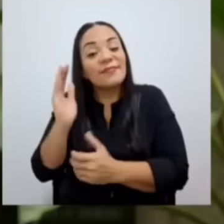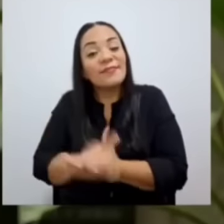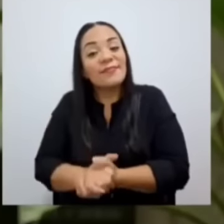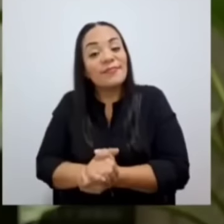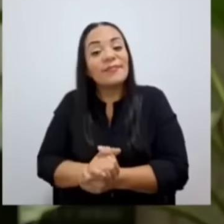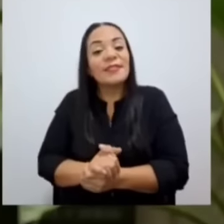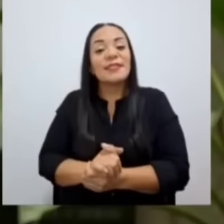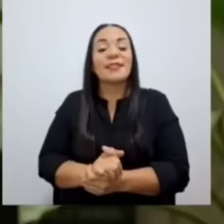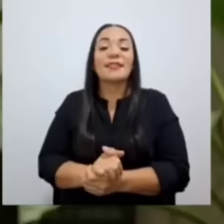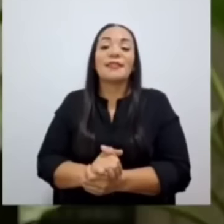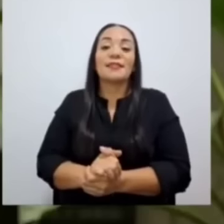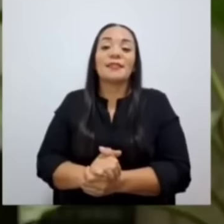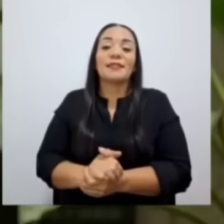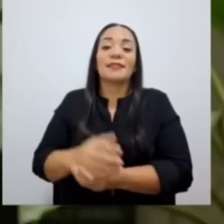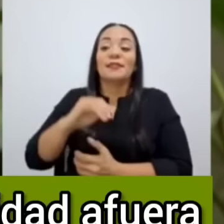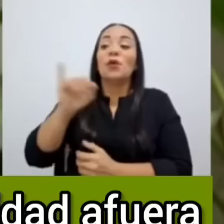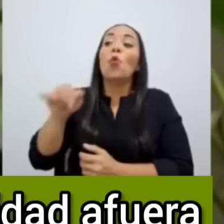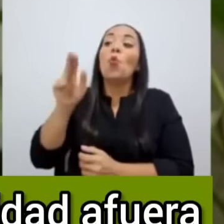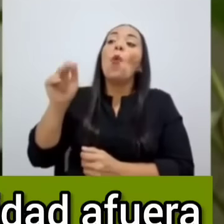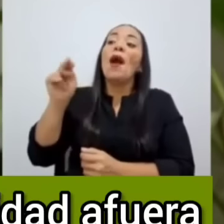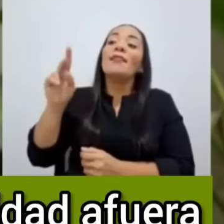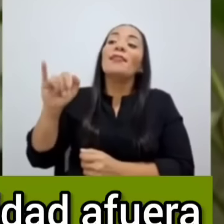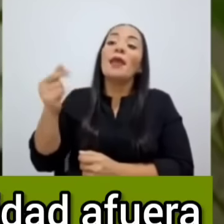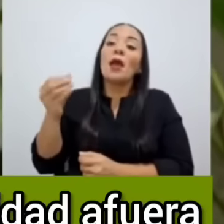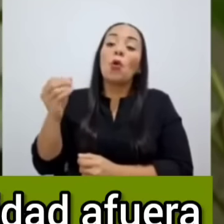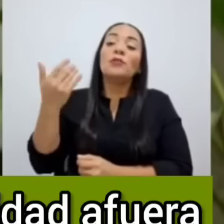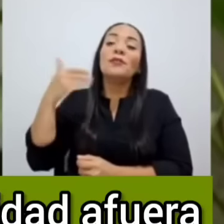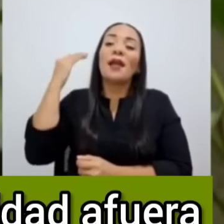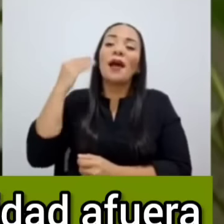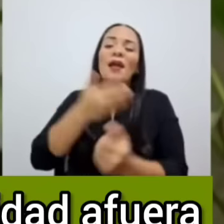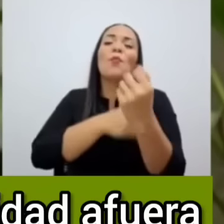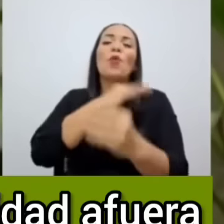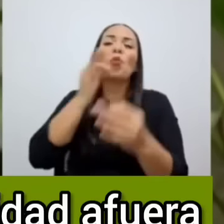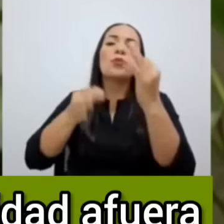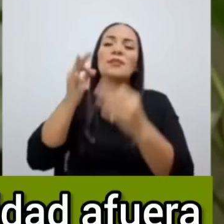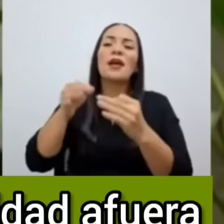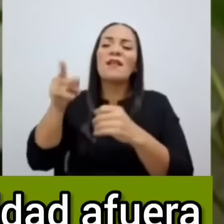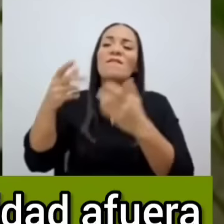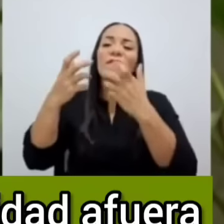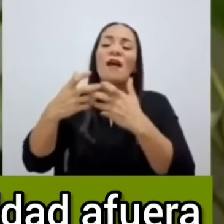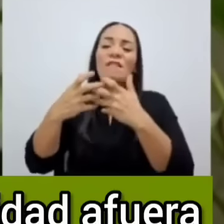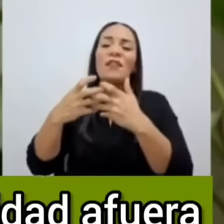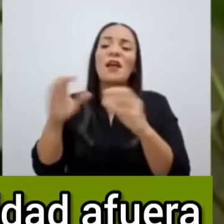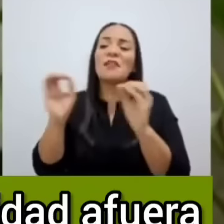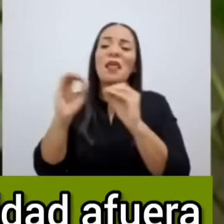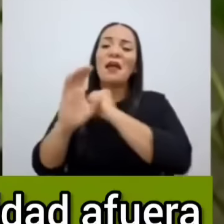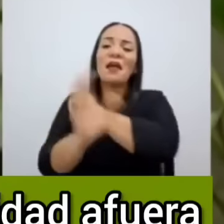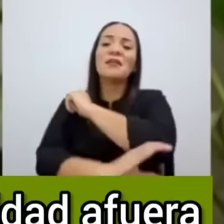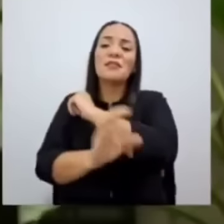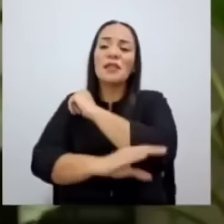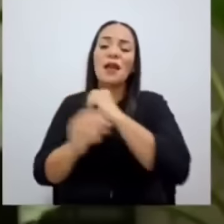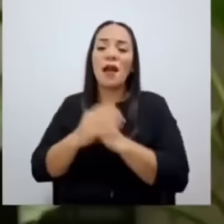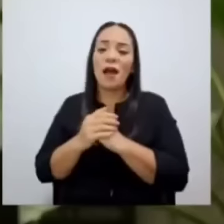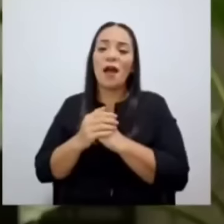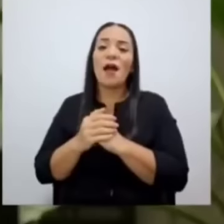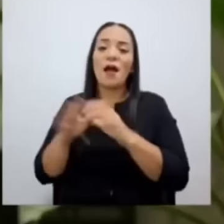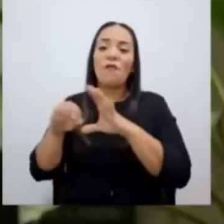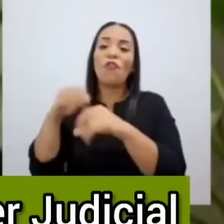don Juan Diego, que el Poder Judicial es una fábrica de impunidad afuera